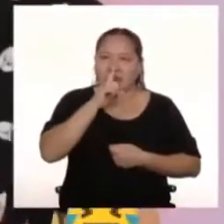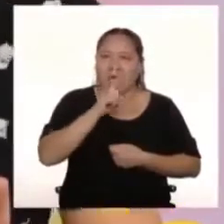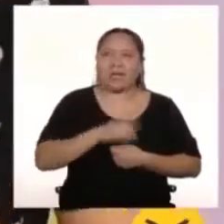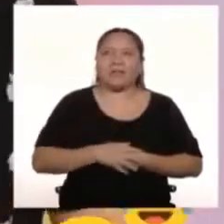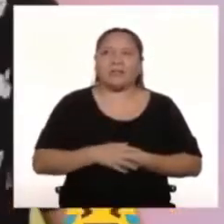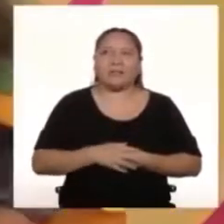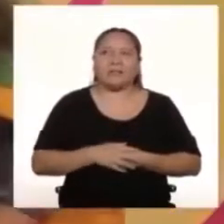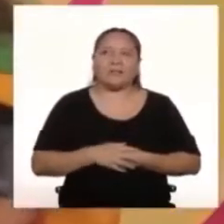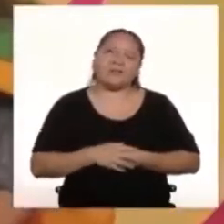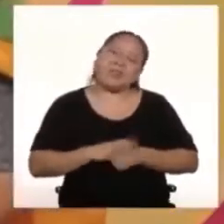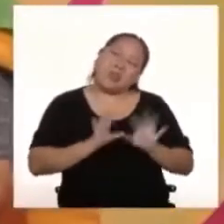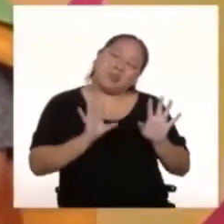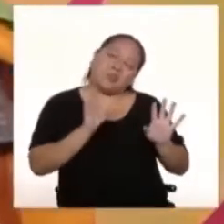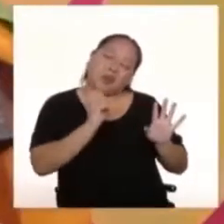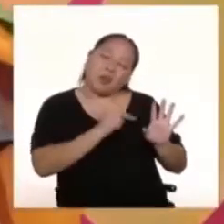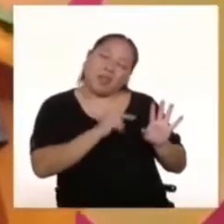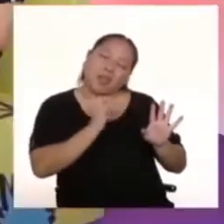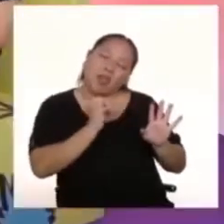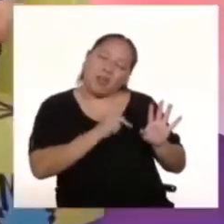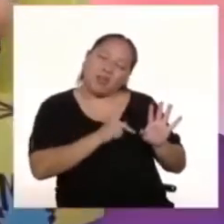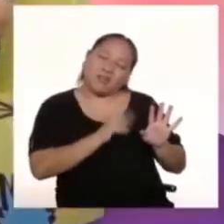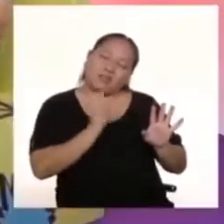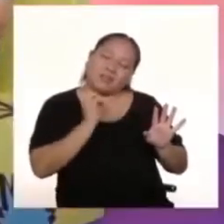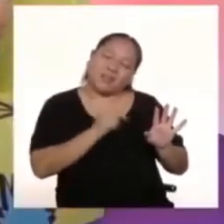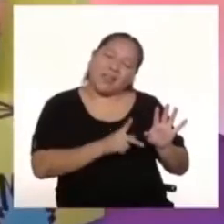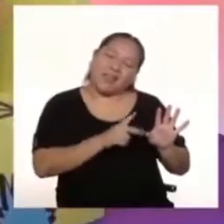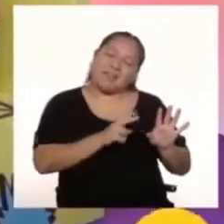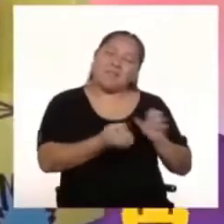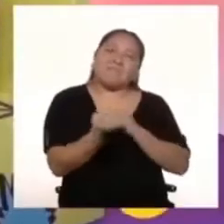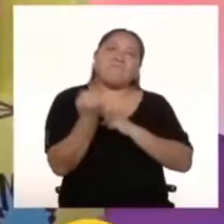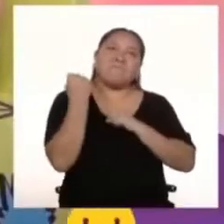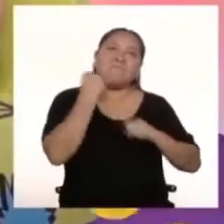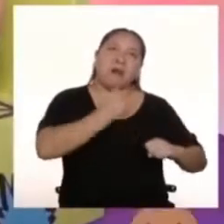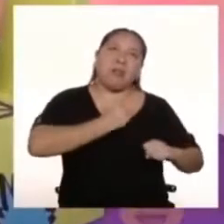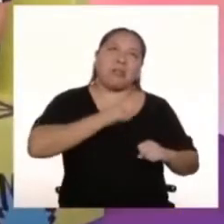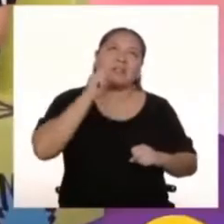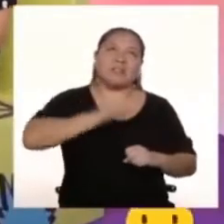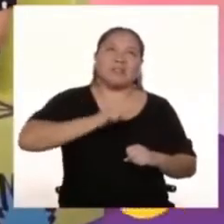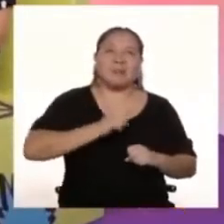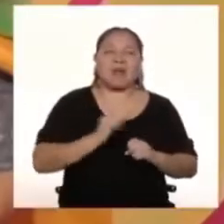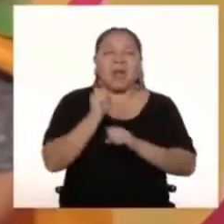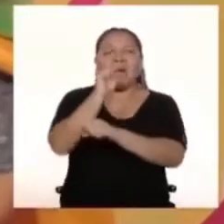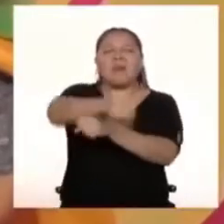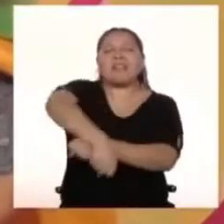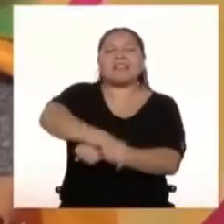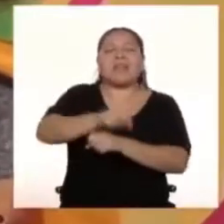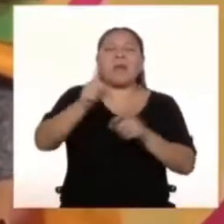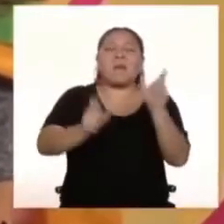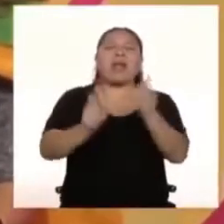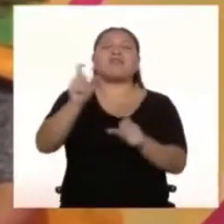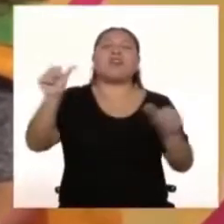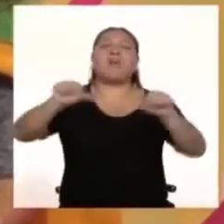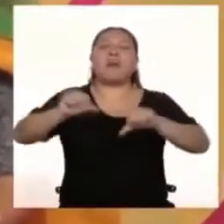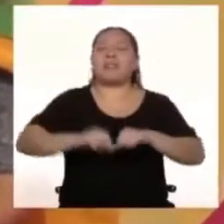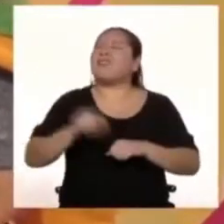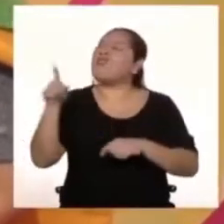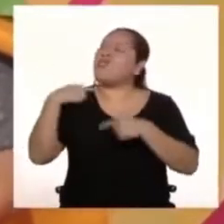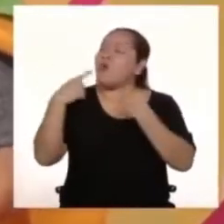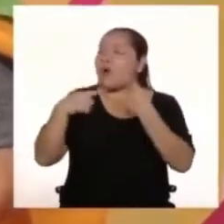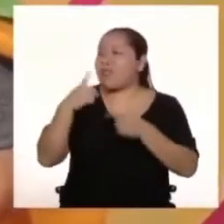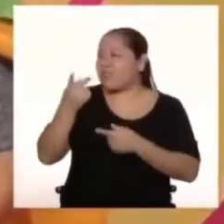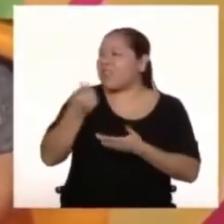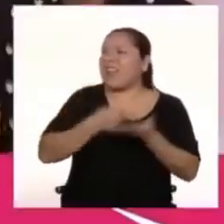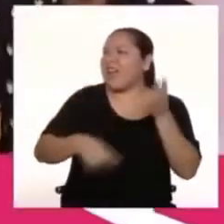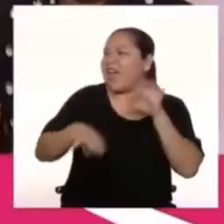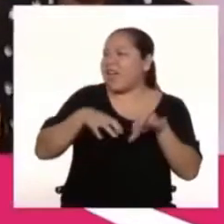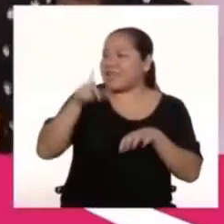Ya, perfecto Me convenciste Me convenciste Creo que es un gran poder para combatir villanos en realidad Bueno, pero ahora tú cuéntanos sobre ti ¿A qué